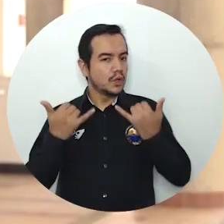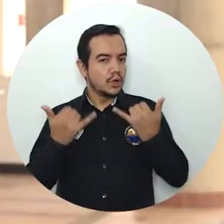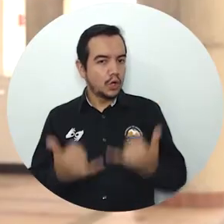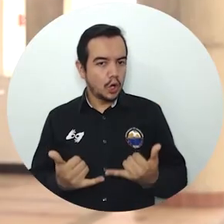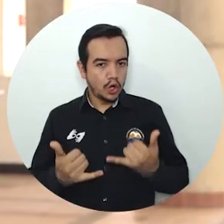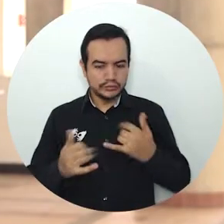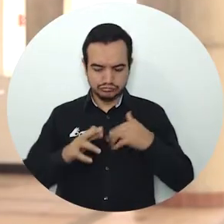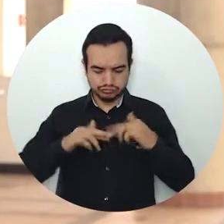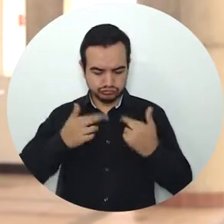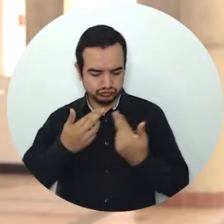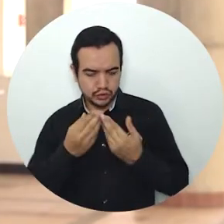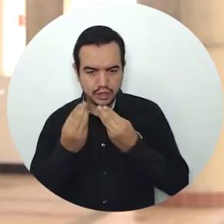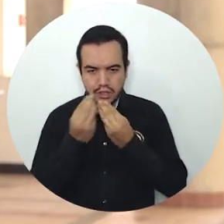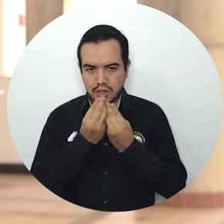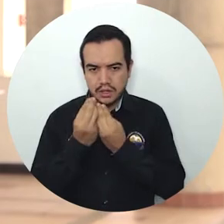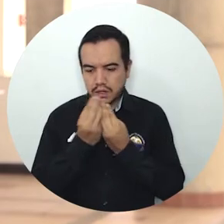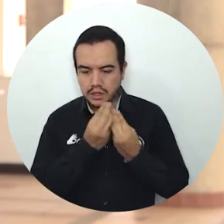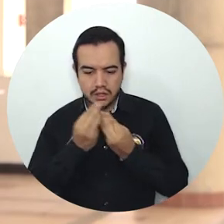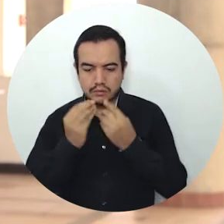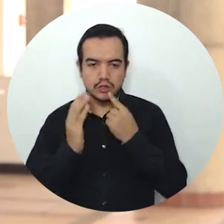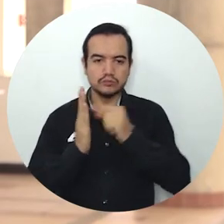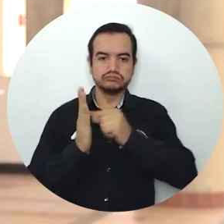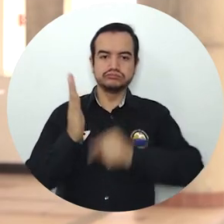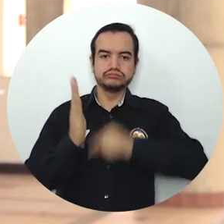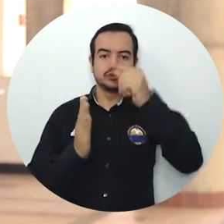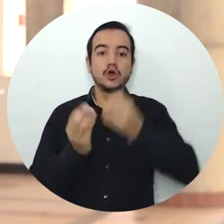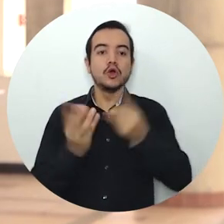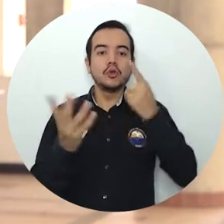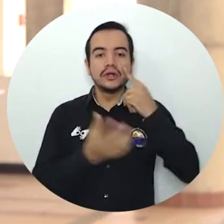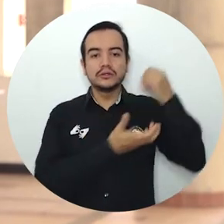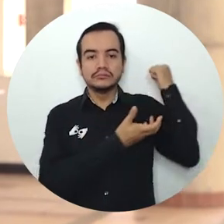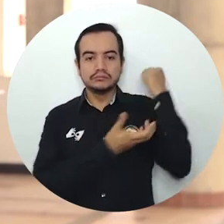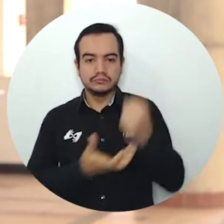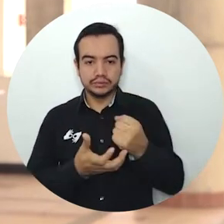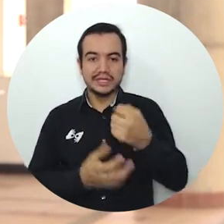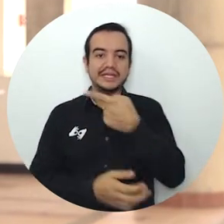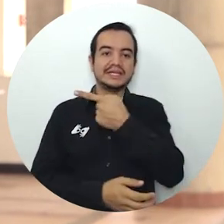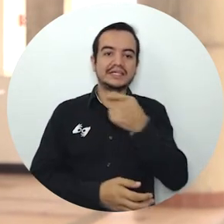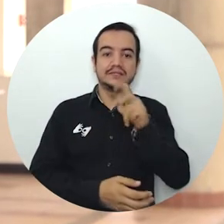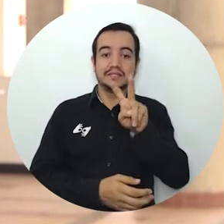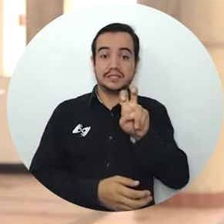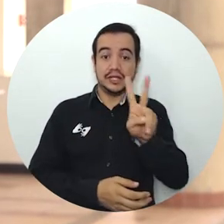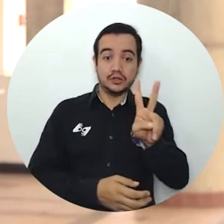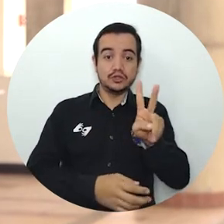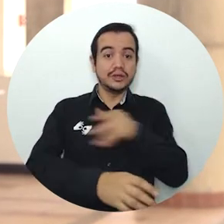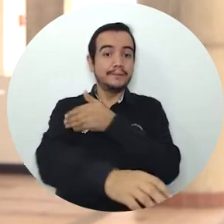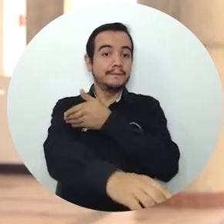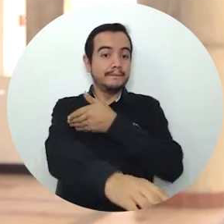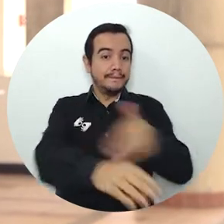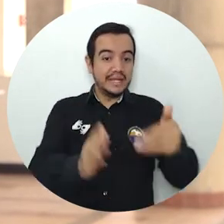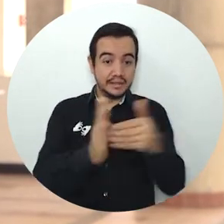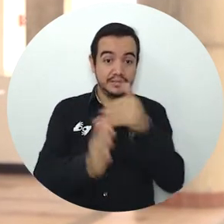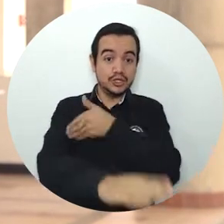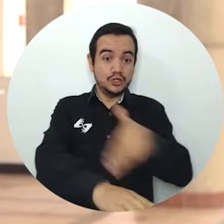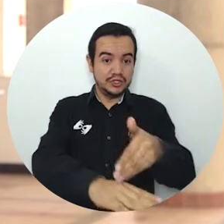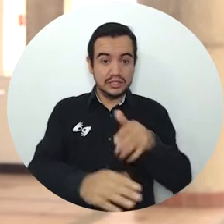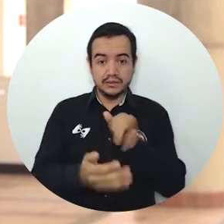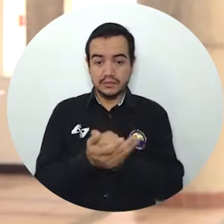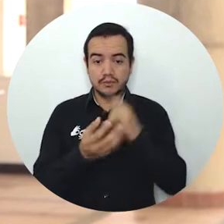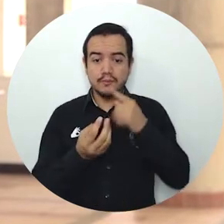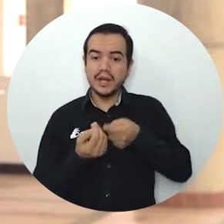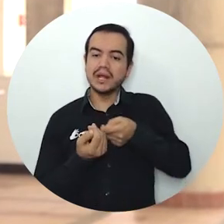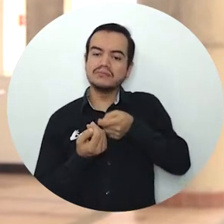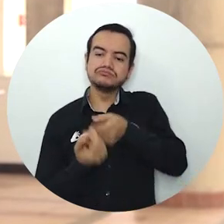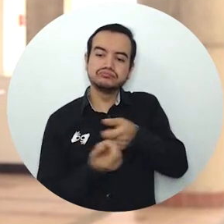Hoy hemos aprobado un presupuesto de cerca de 172 mil millones de pesos para la universidad, asegurándonos que todo funciona